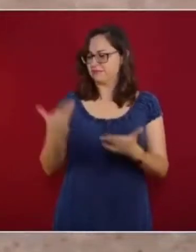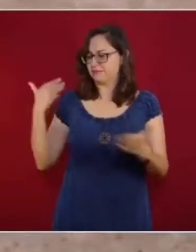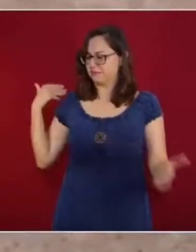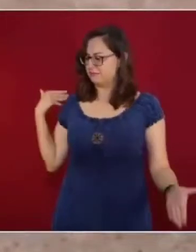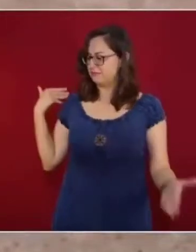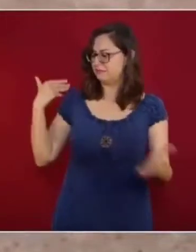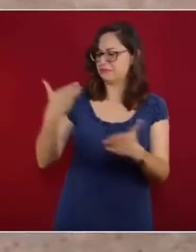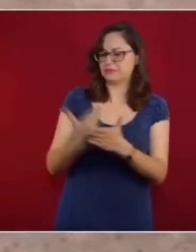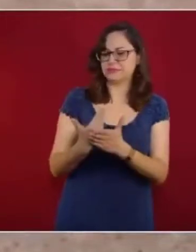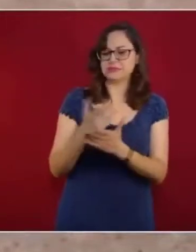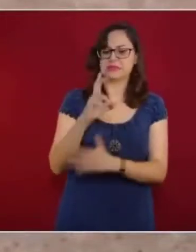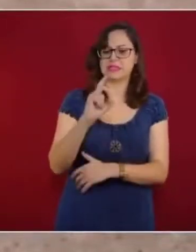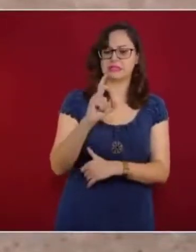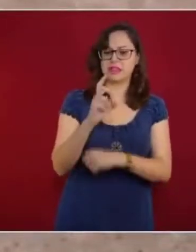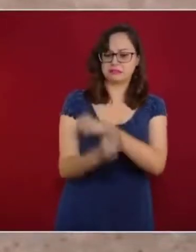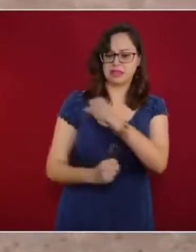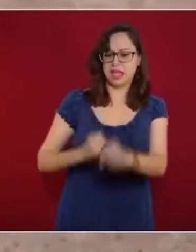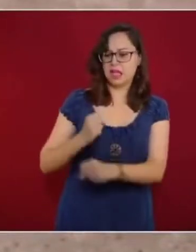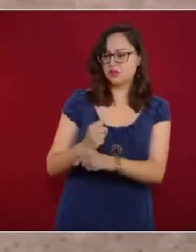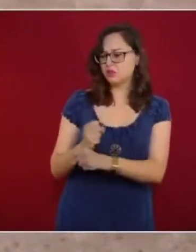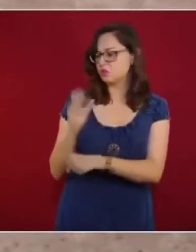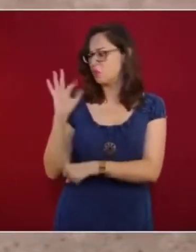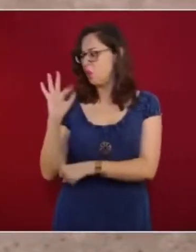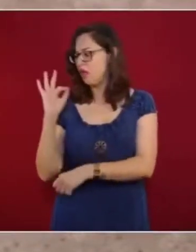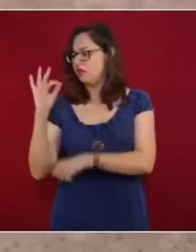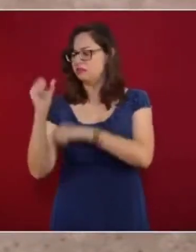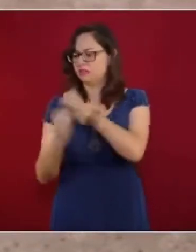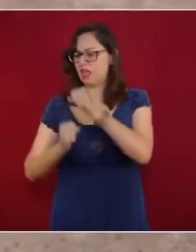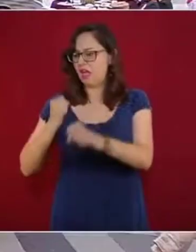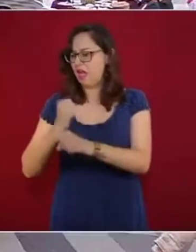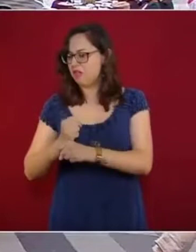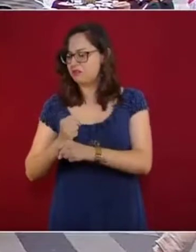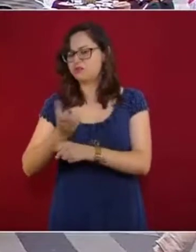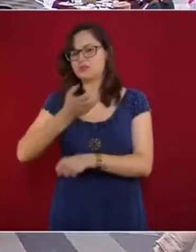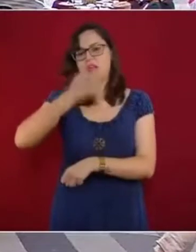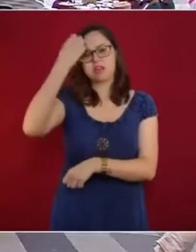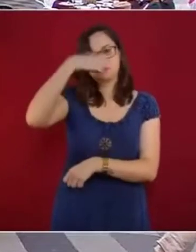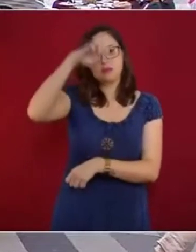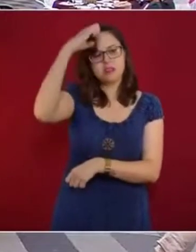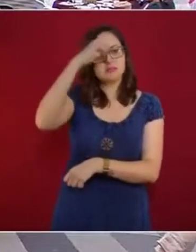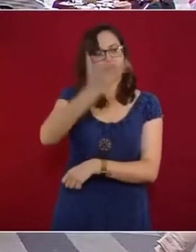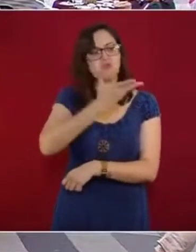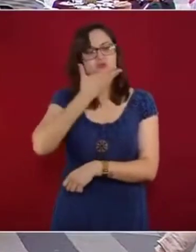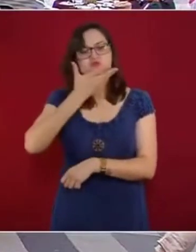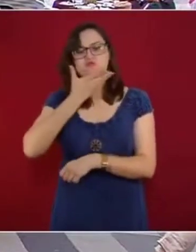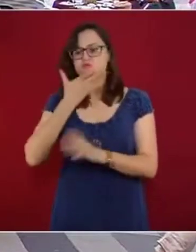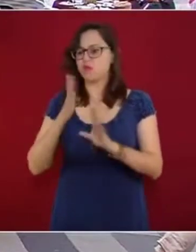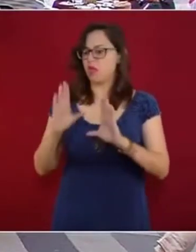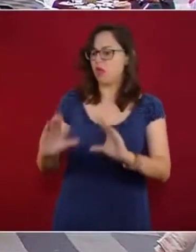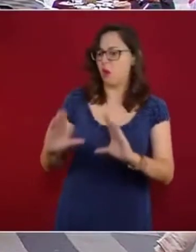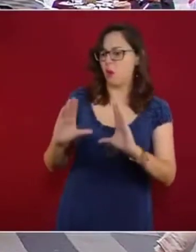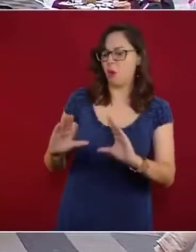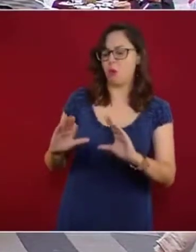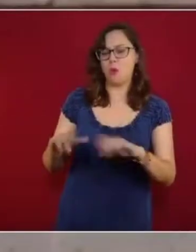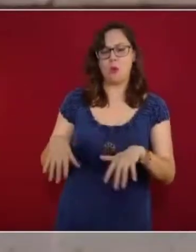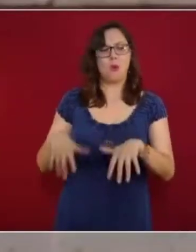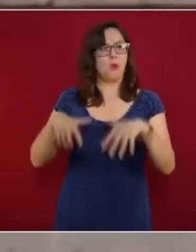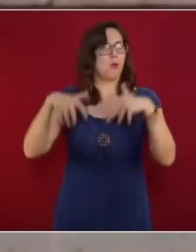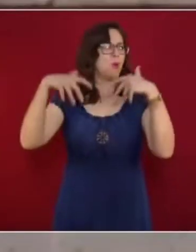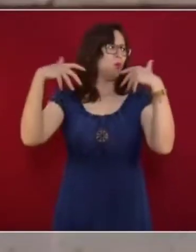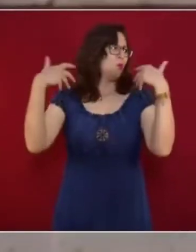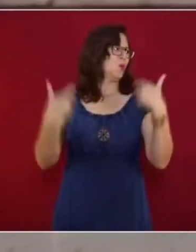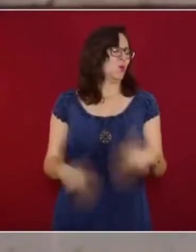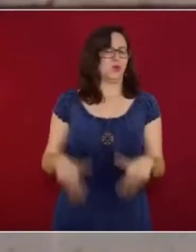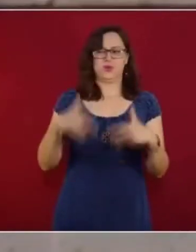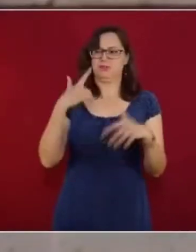es testimonio de compromiso irrefutable con nuestras niñas, niños y adolescentes. Honra y dignifica el gran